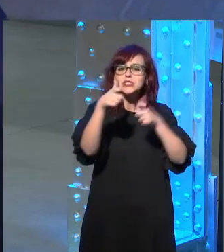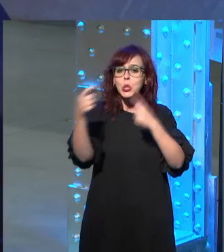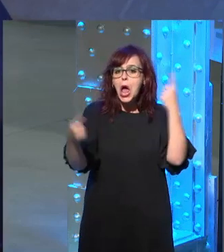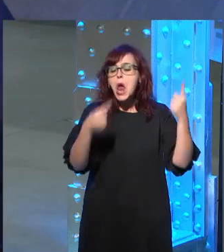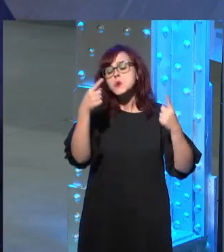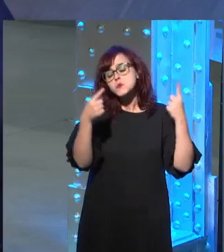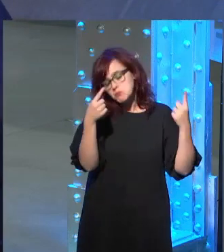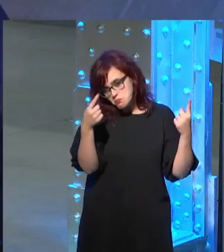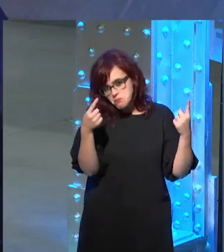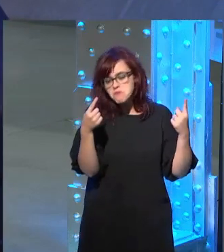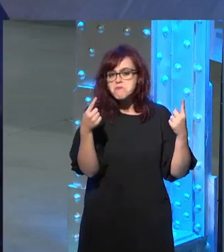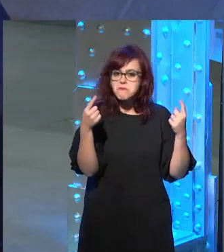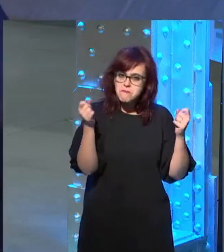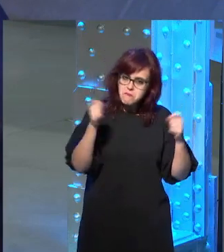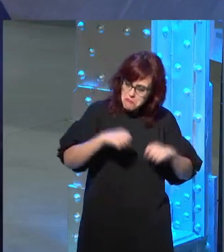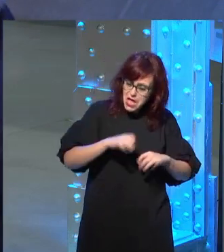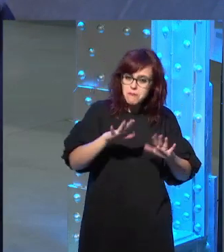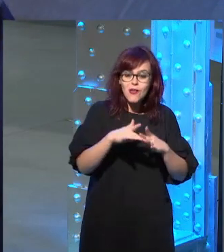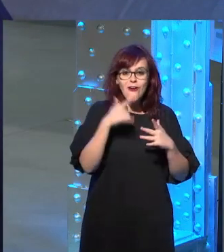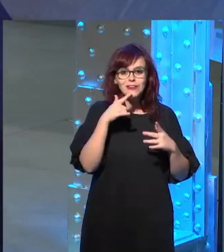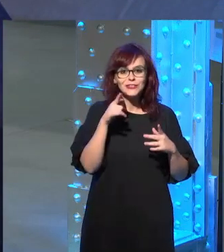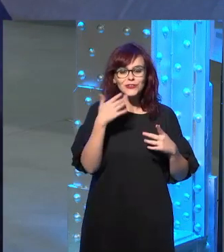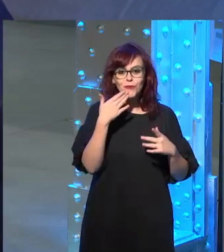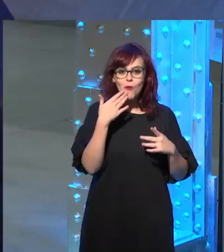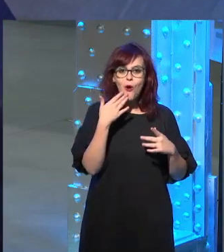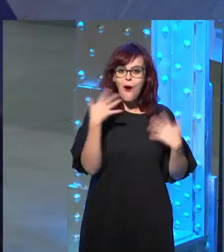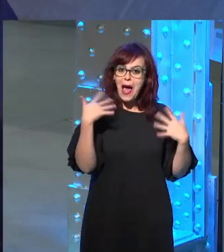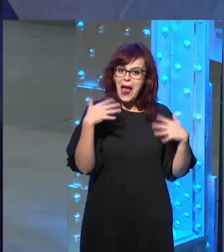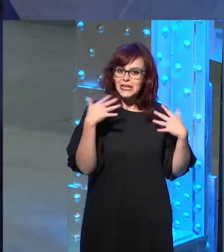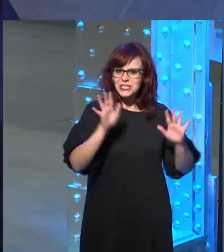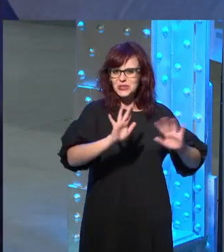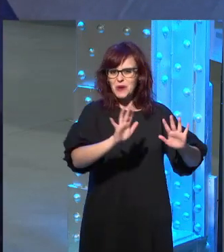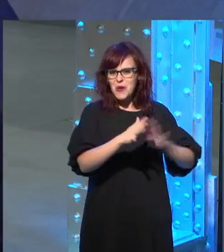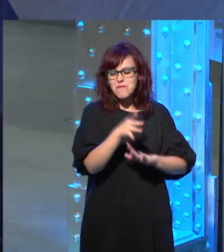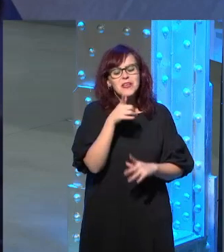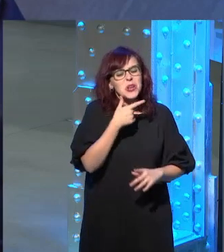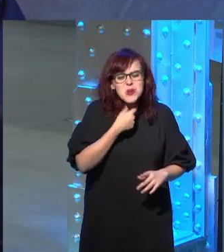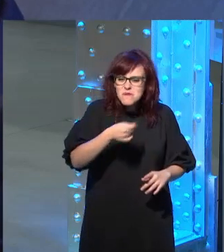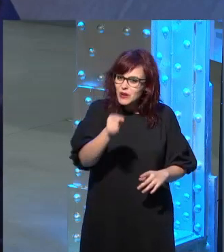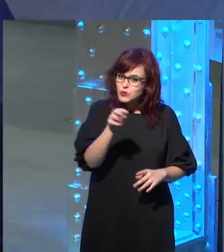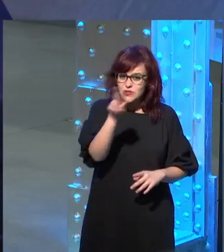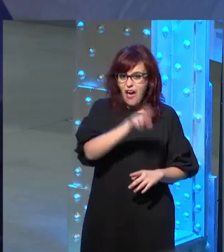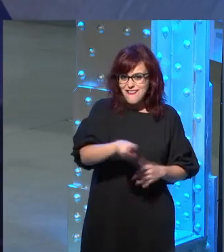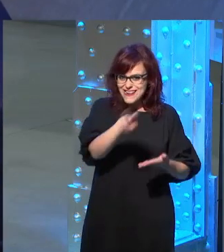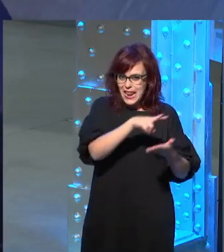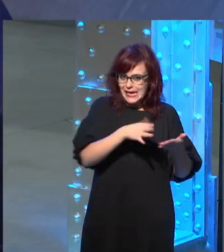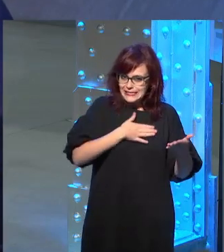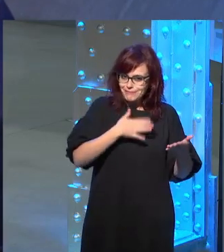por supuesto pero sin alegría sin alegría la verdad que no me gusta no me gusta releerme